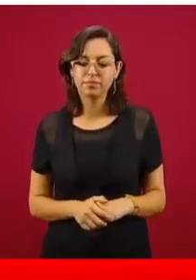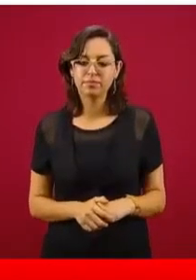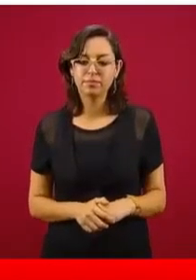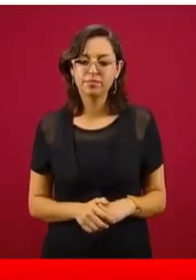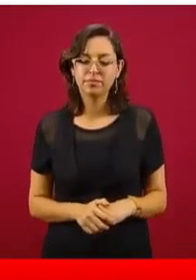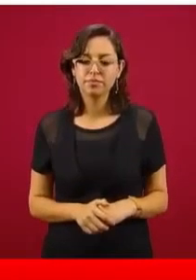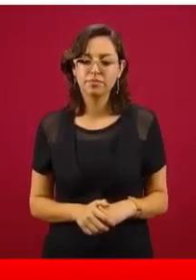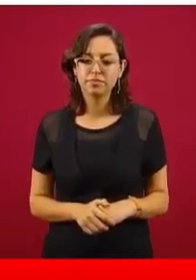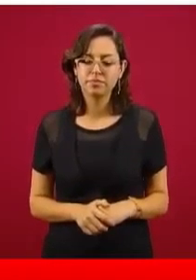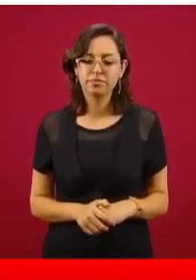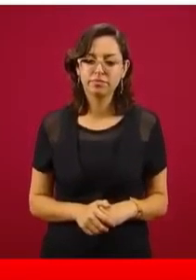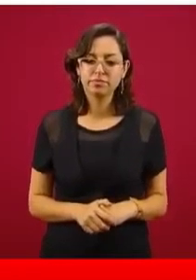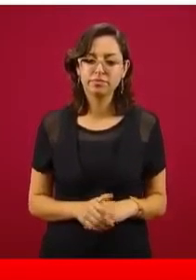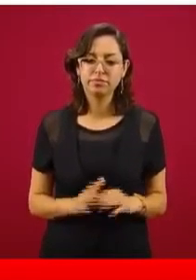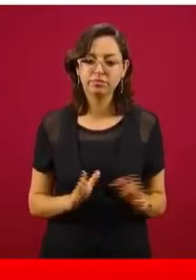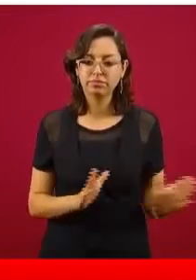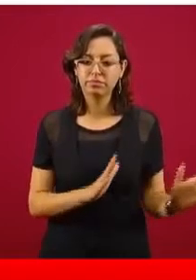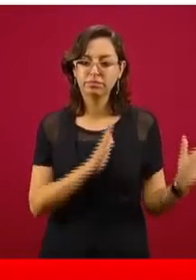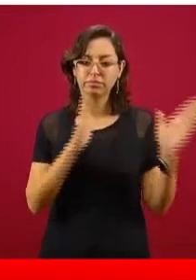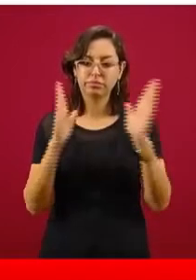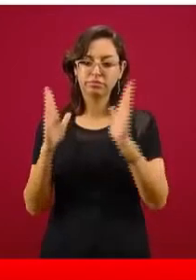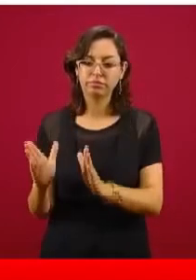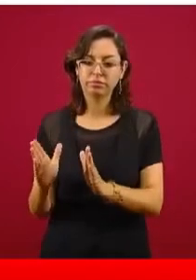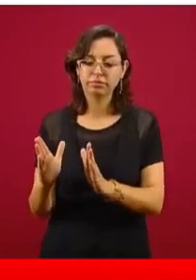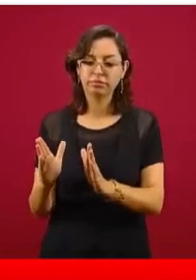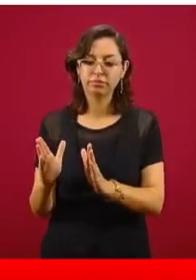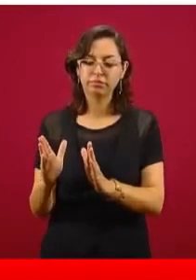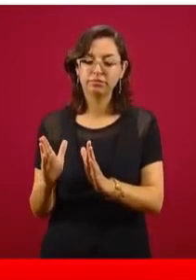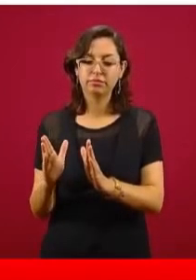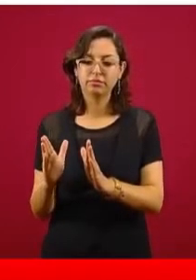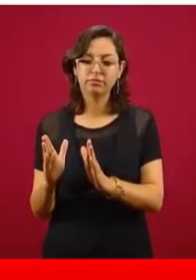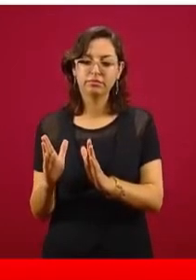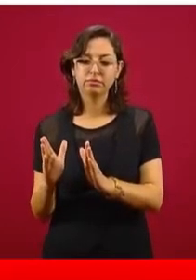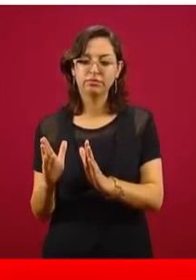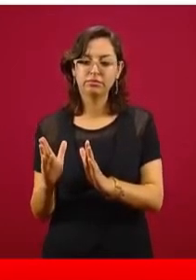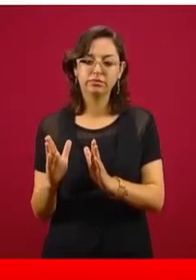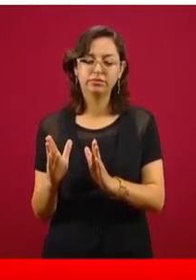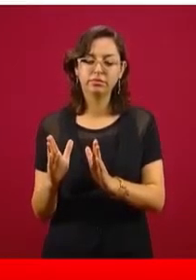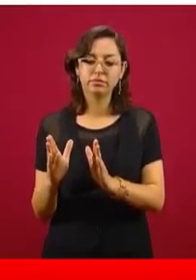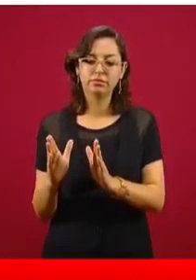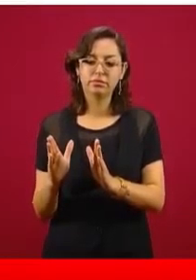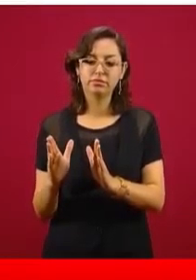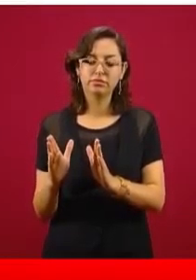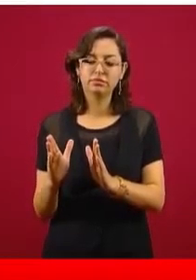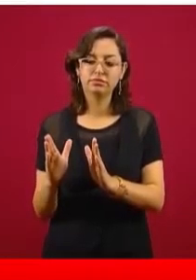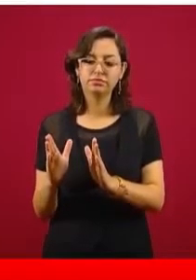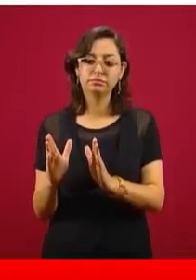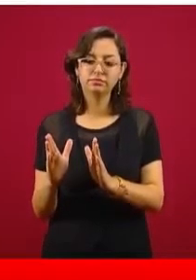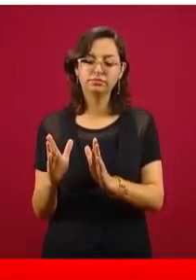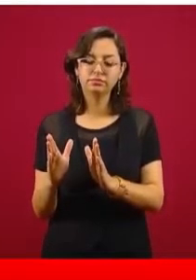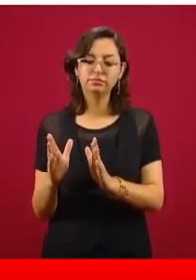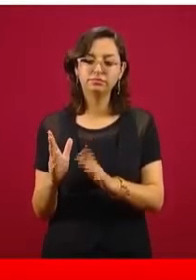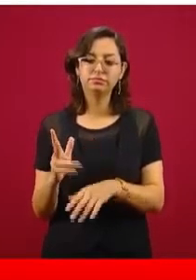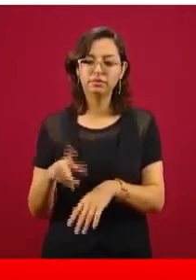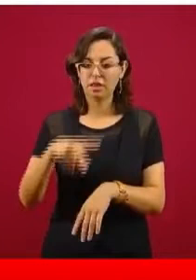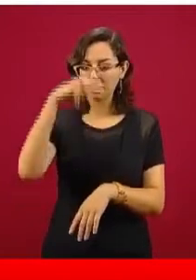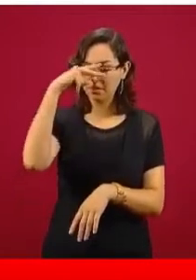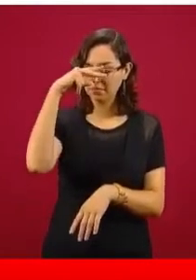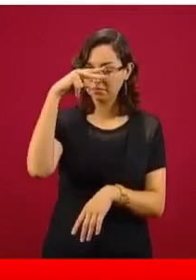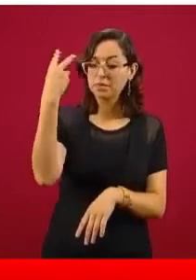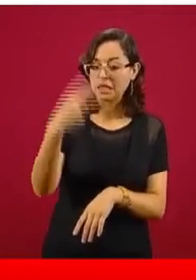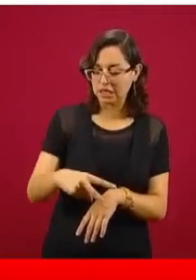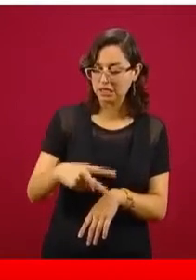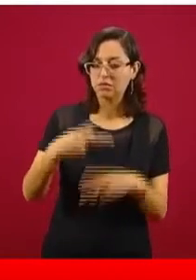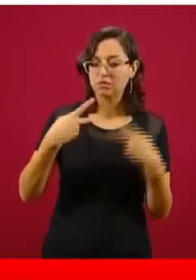Y aparece en la otra columna, al lado izquierdo de ustedes, nuestros connacionales que